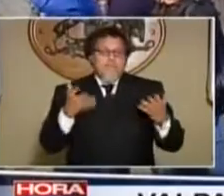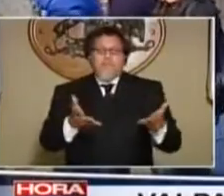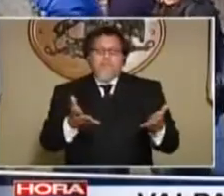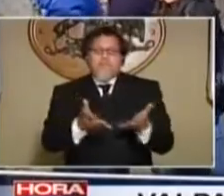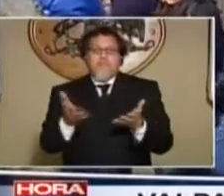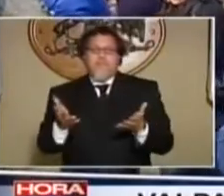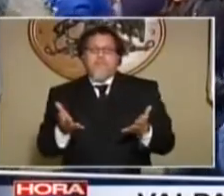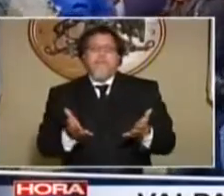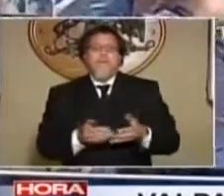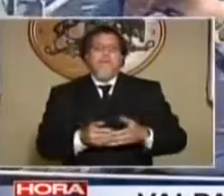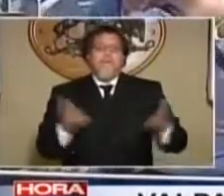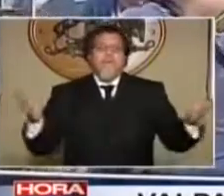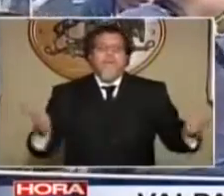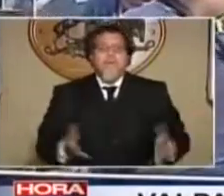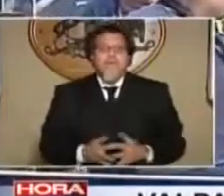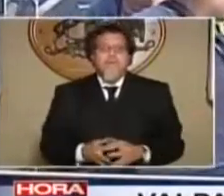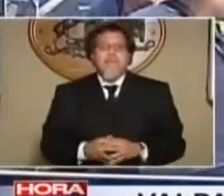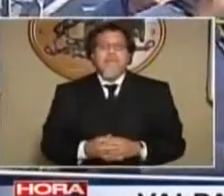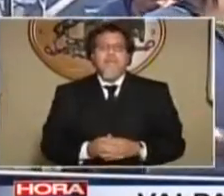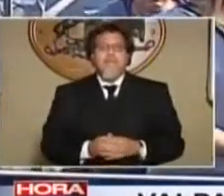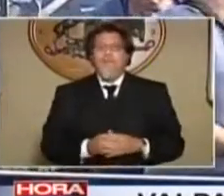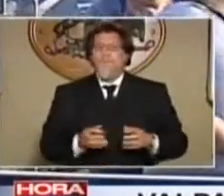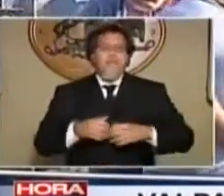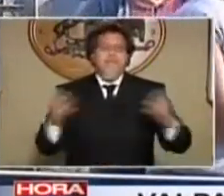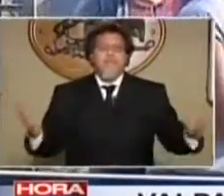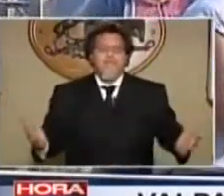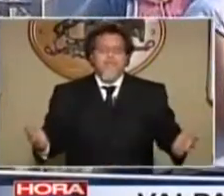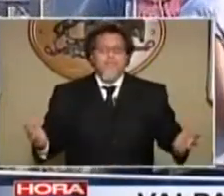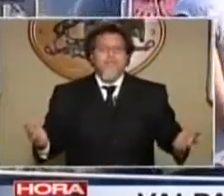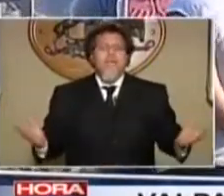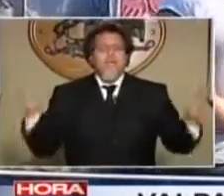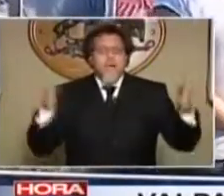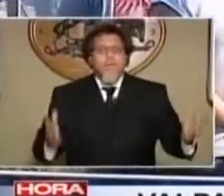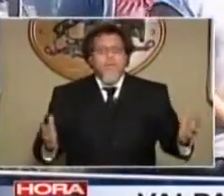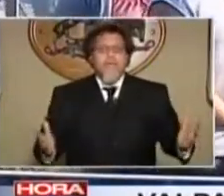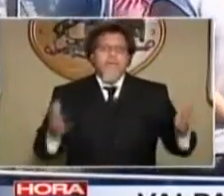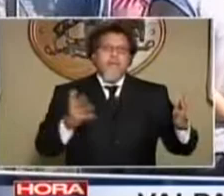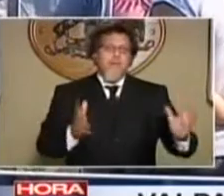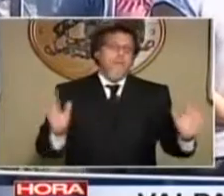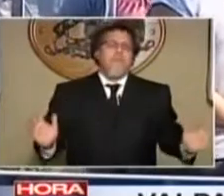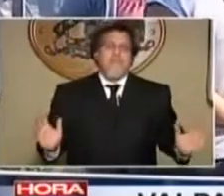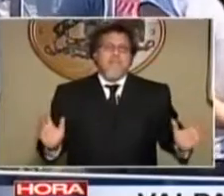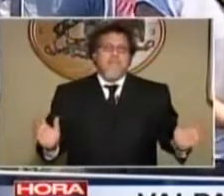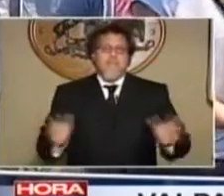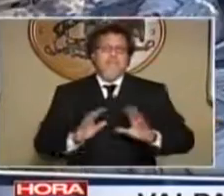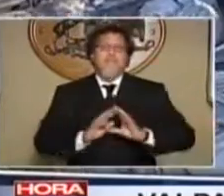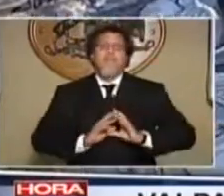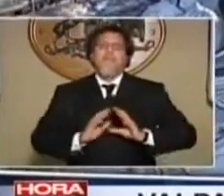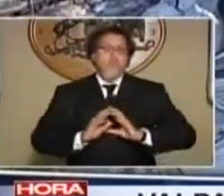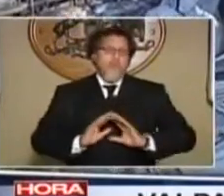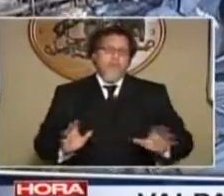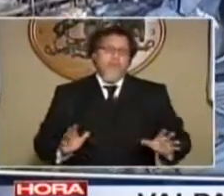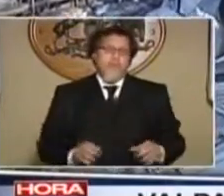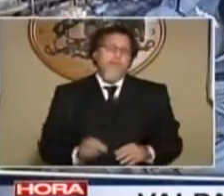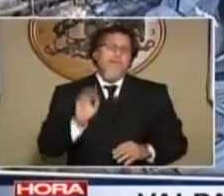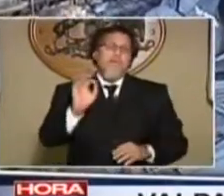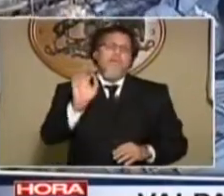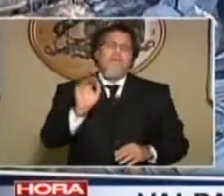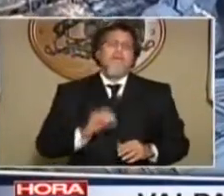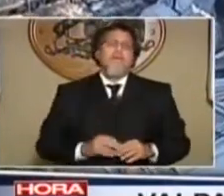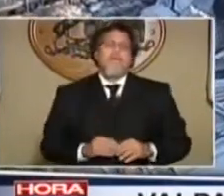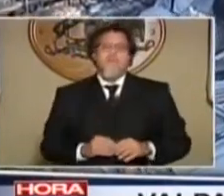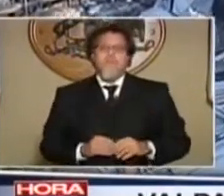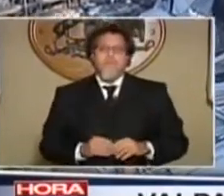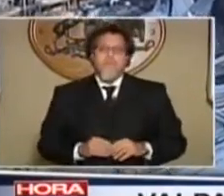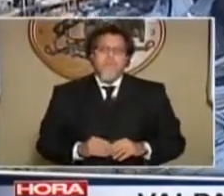parece que si es necesario, obviamente que el Congreso tiene que habilitarse, como cualquier institución pública o privada, ante una emergencia. En ese sentido, yo no me pierdo.